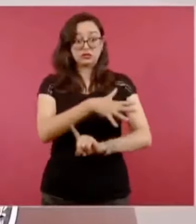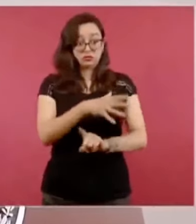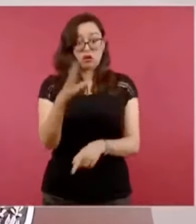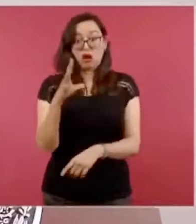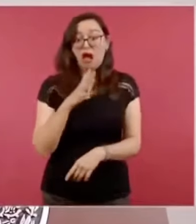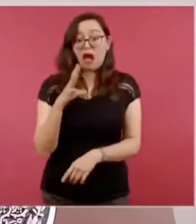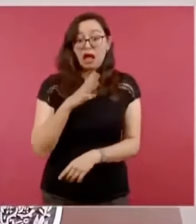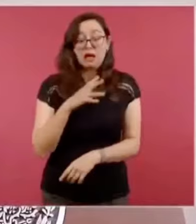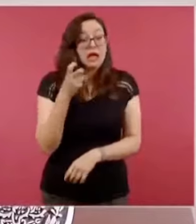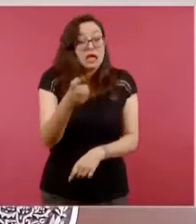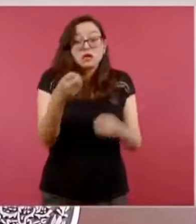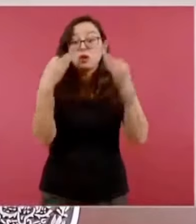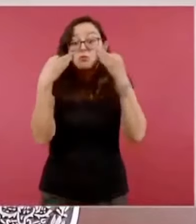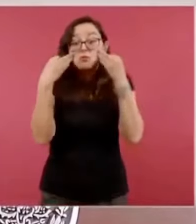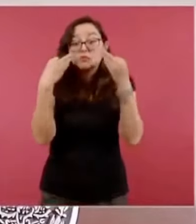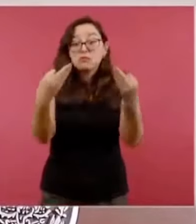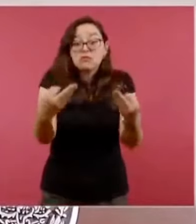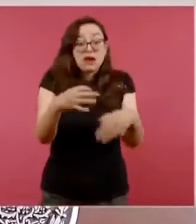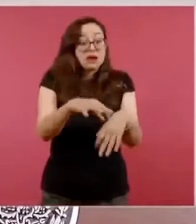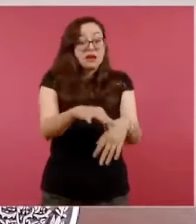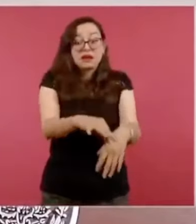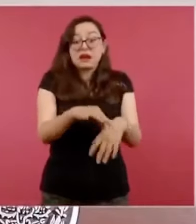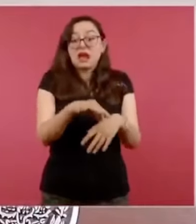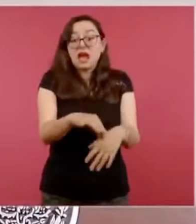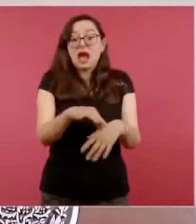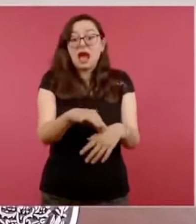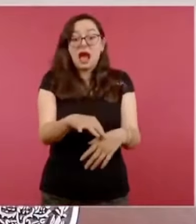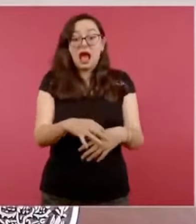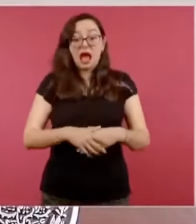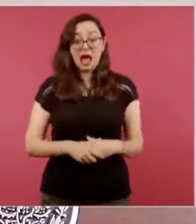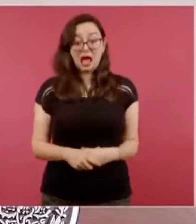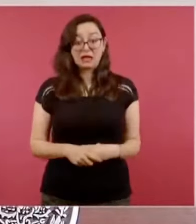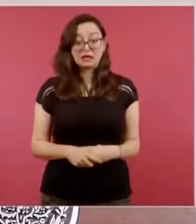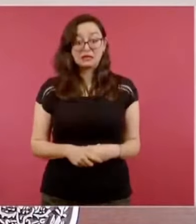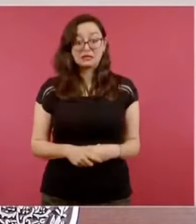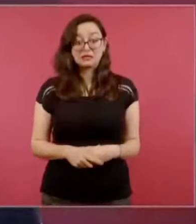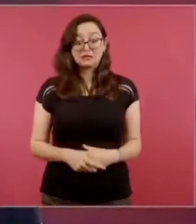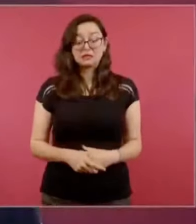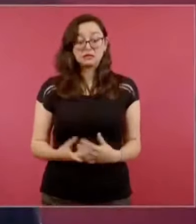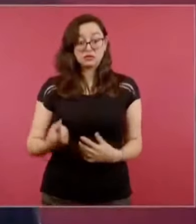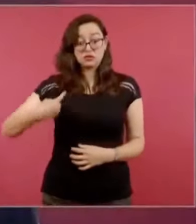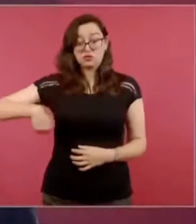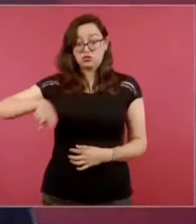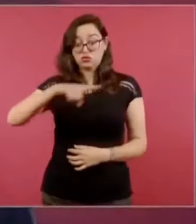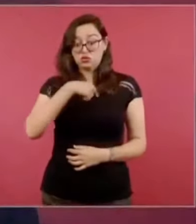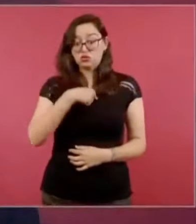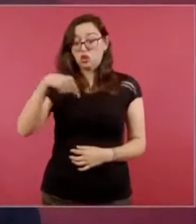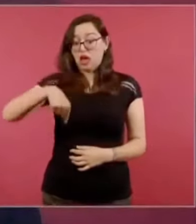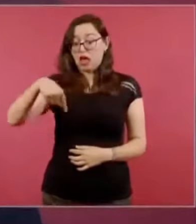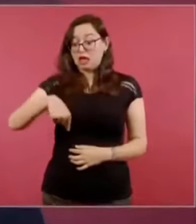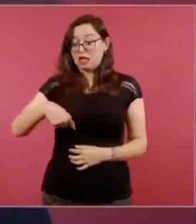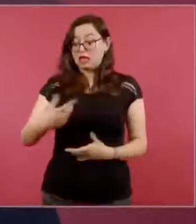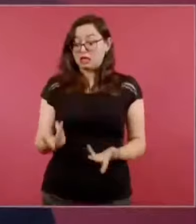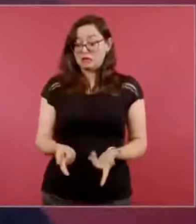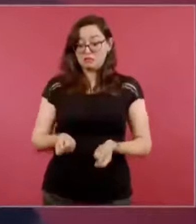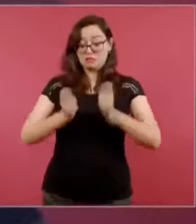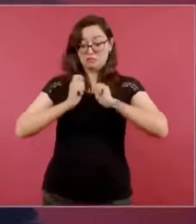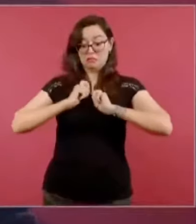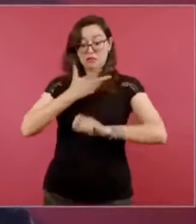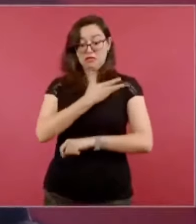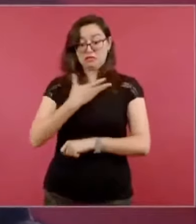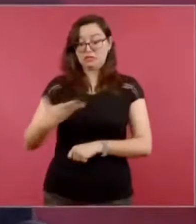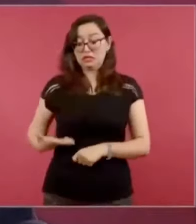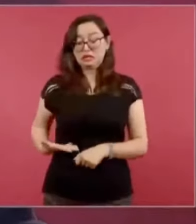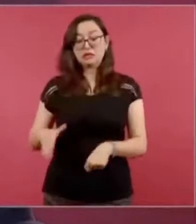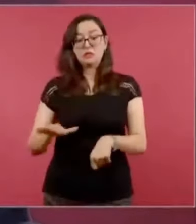llegamos aquí por un proceso de transformación y cuando hay un proceso de transformación